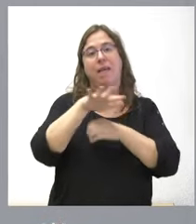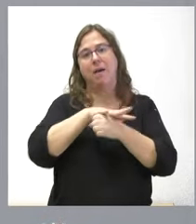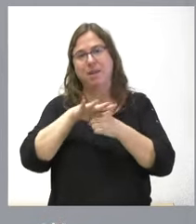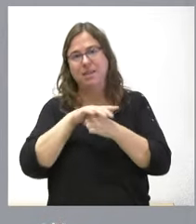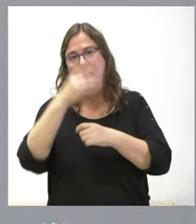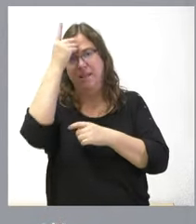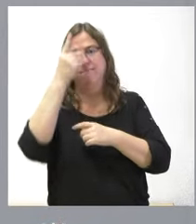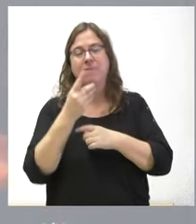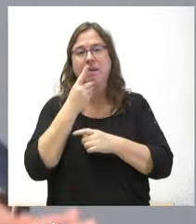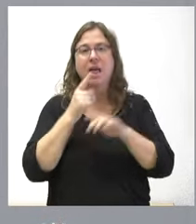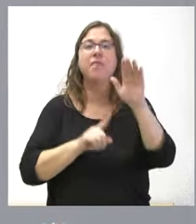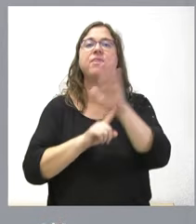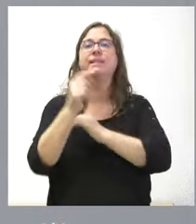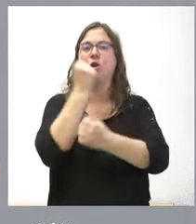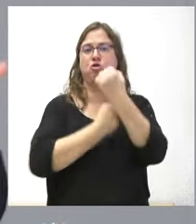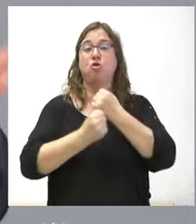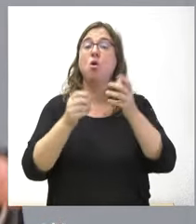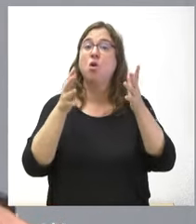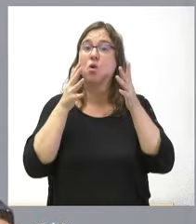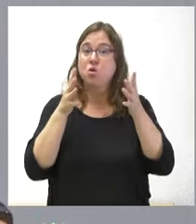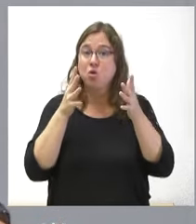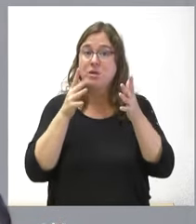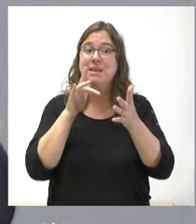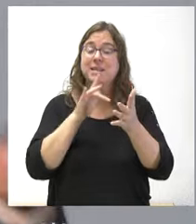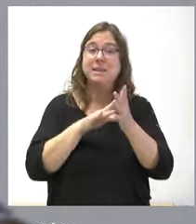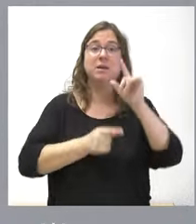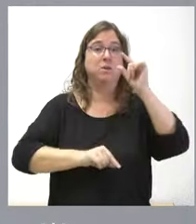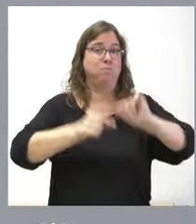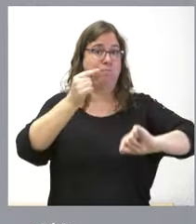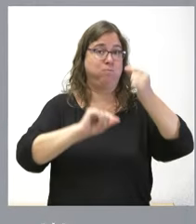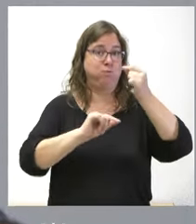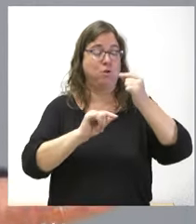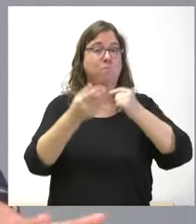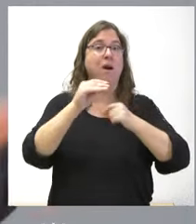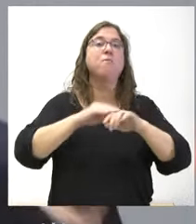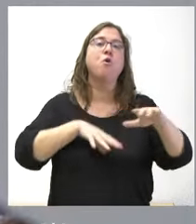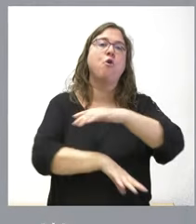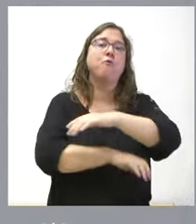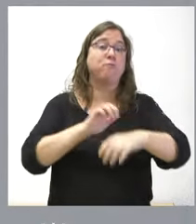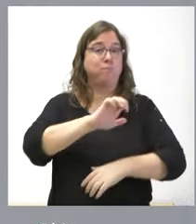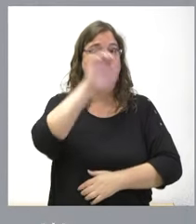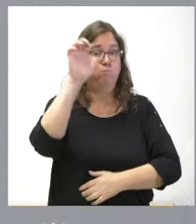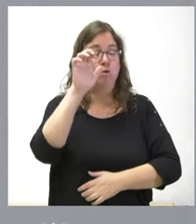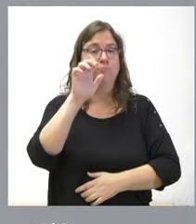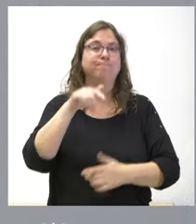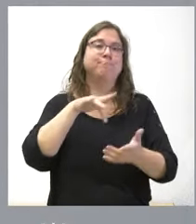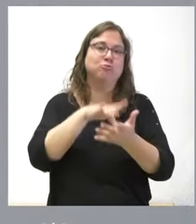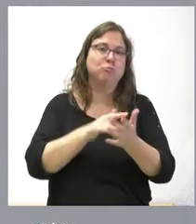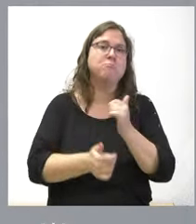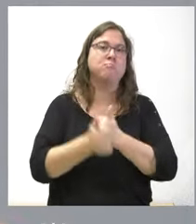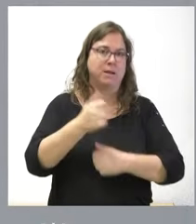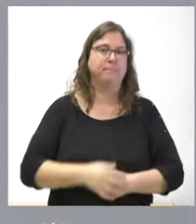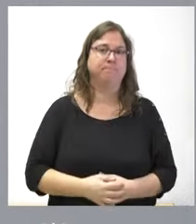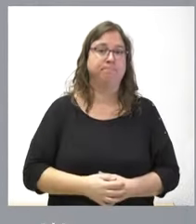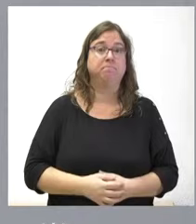desarrollo económico y estas consejerías al aumentar su presupuesto como consecuencia de los fondos europeos han aumentado algo su peso en el conjunto global